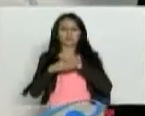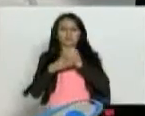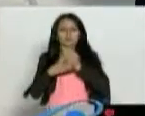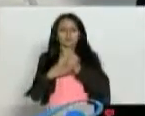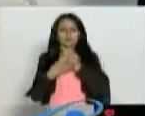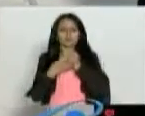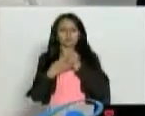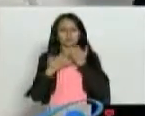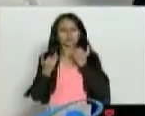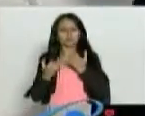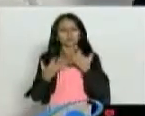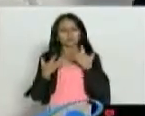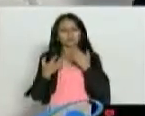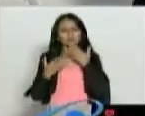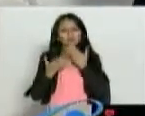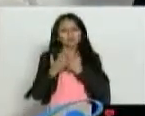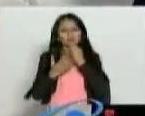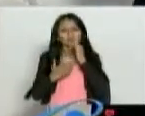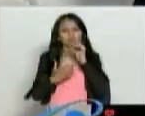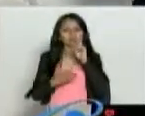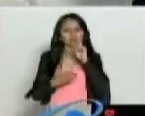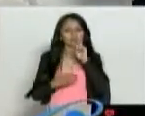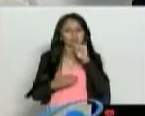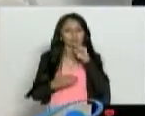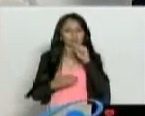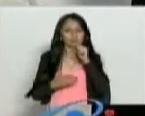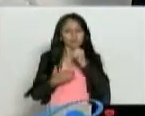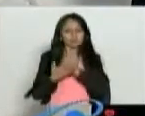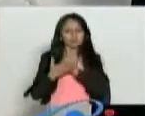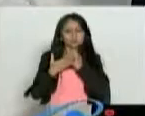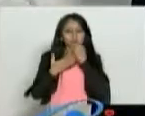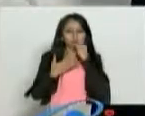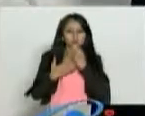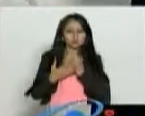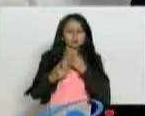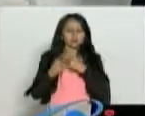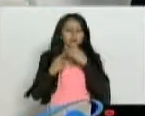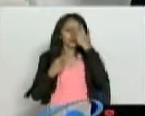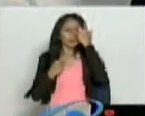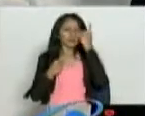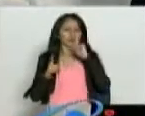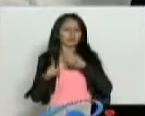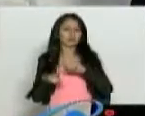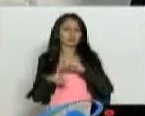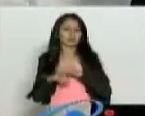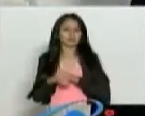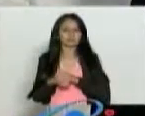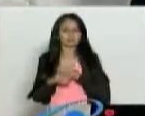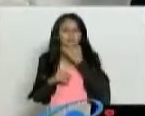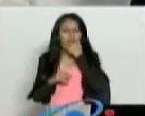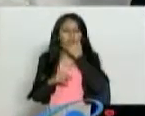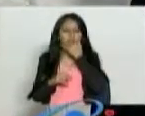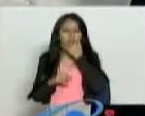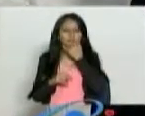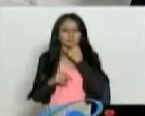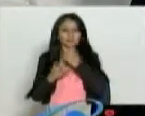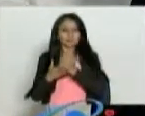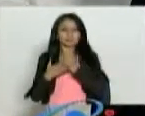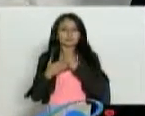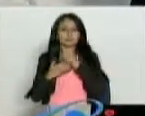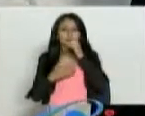usted me diga si la toxina botulínica me ayuda o no, porque también tengo un tratamiento con